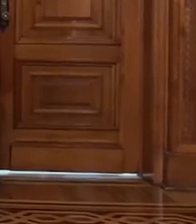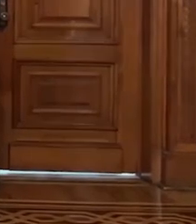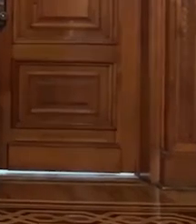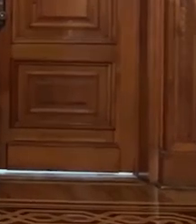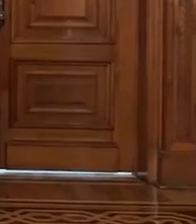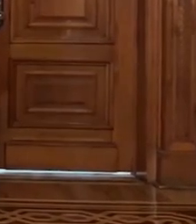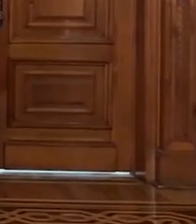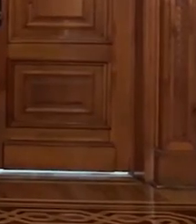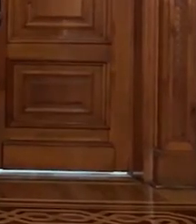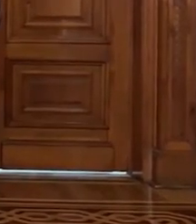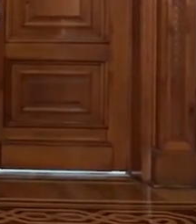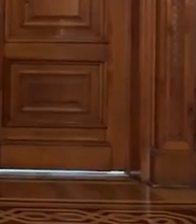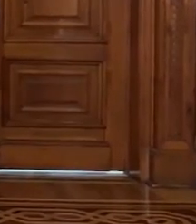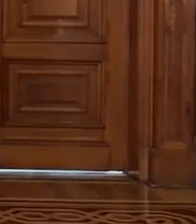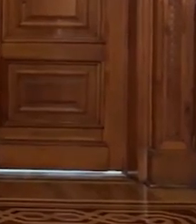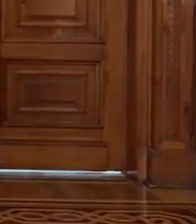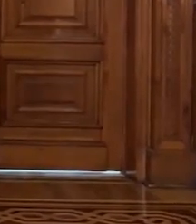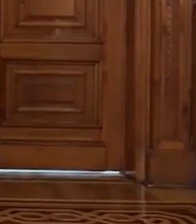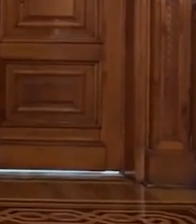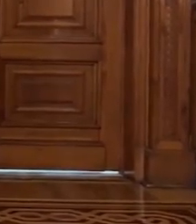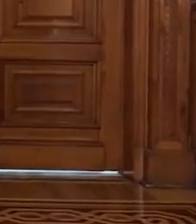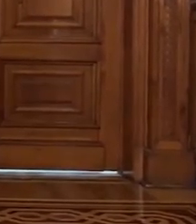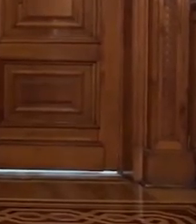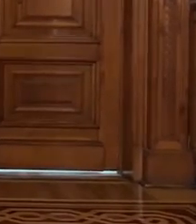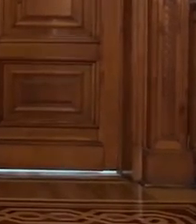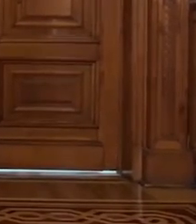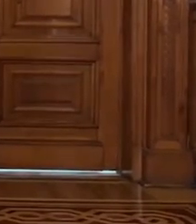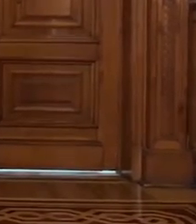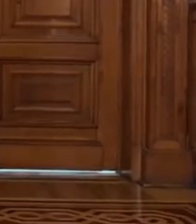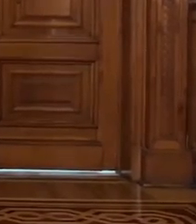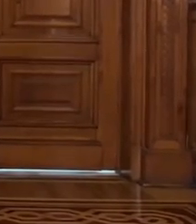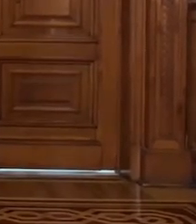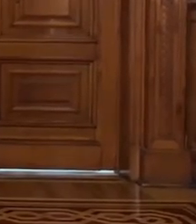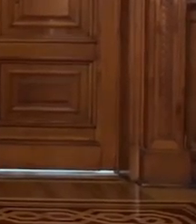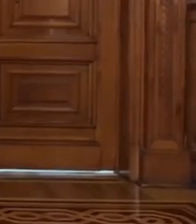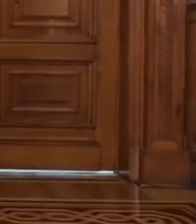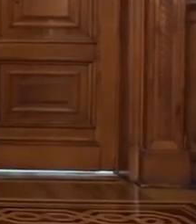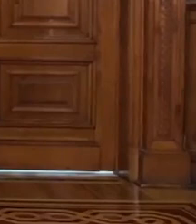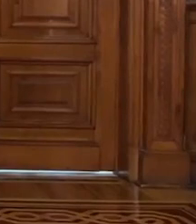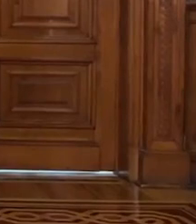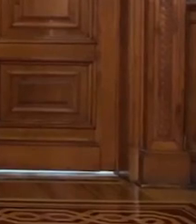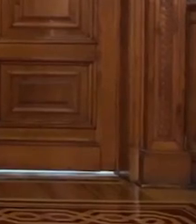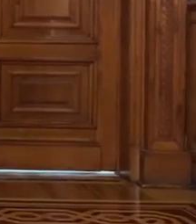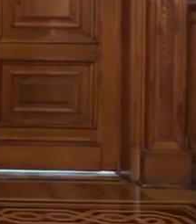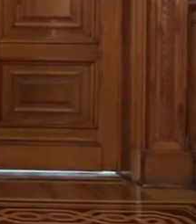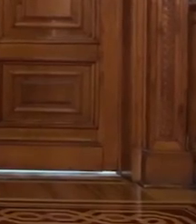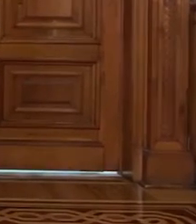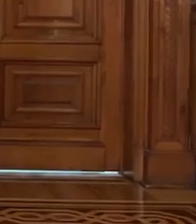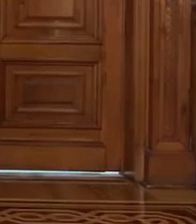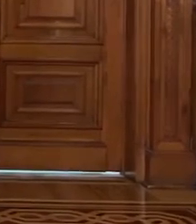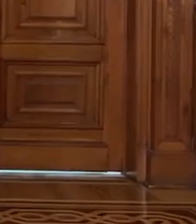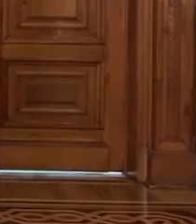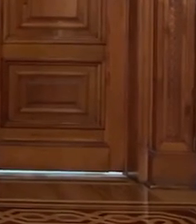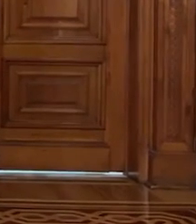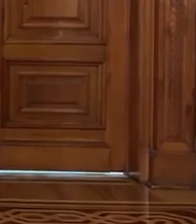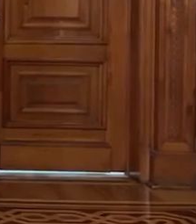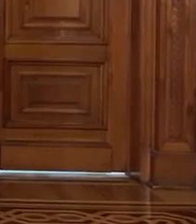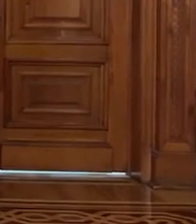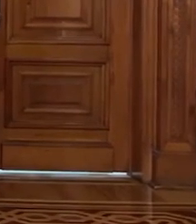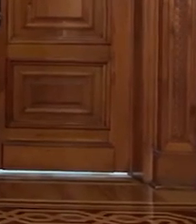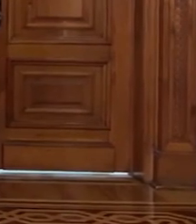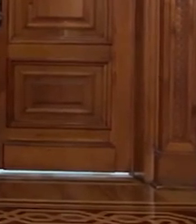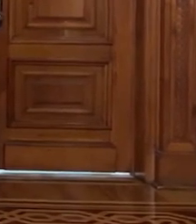le agradecemos mucho porque cuando triunfan estamos hablando del mejor equipo